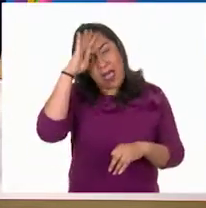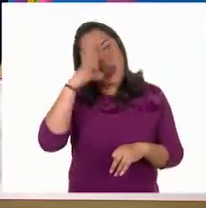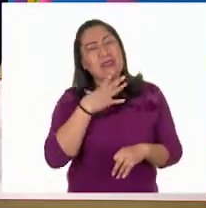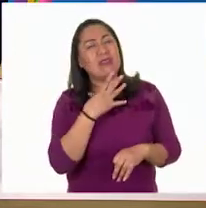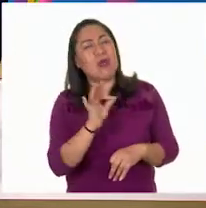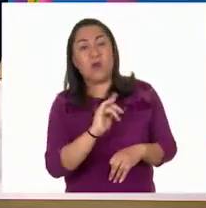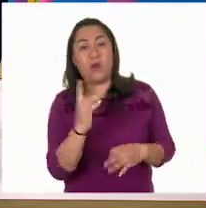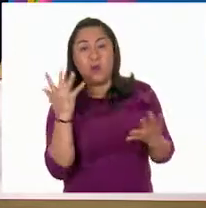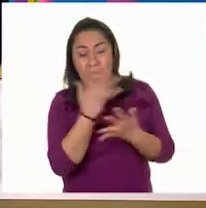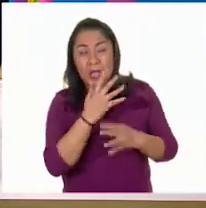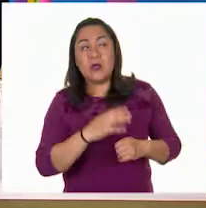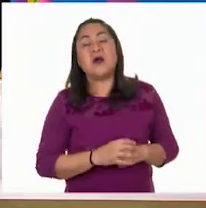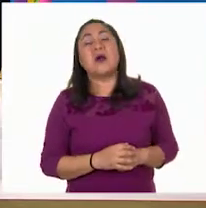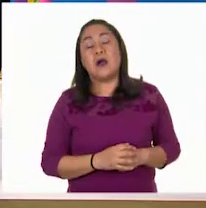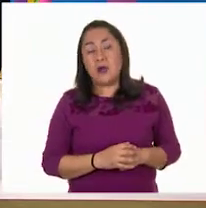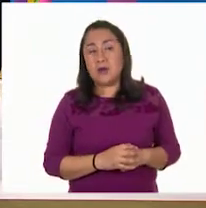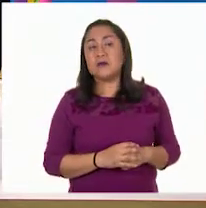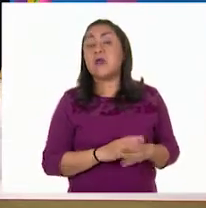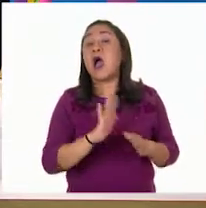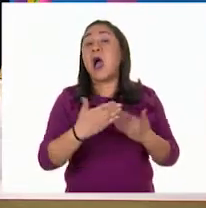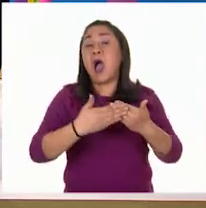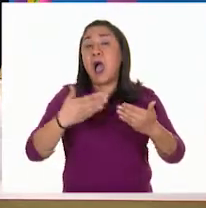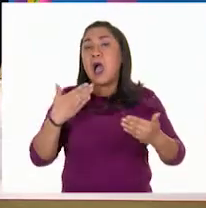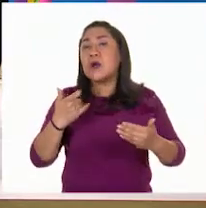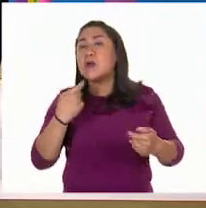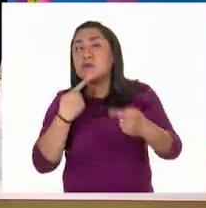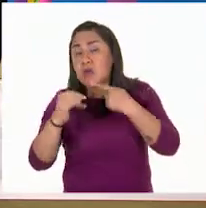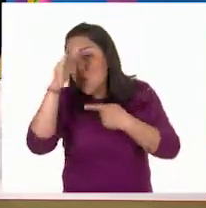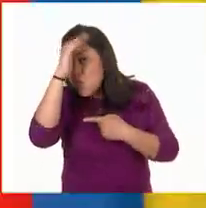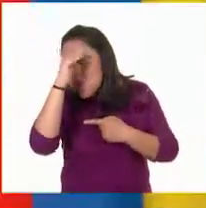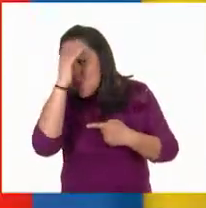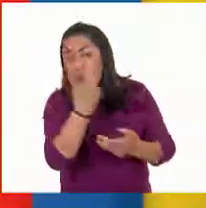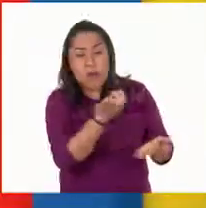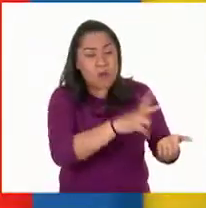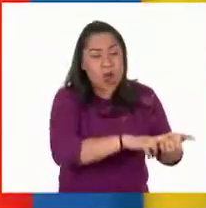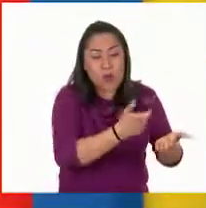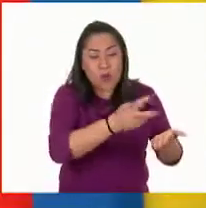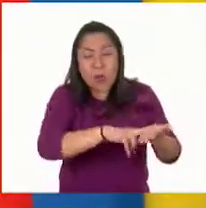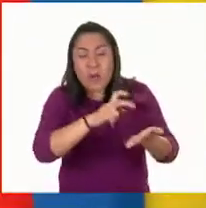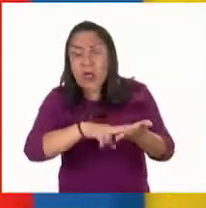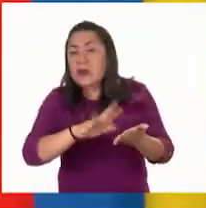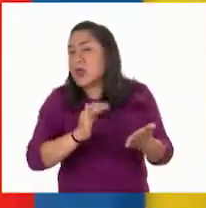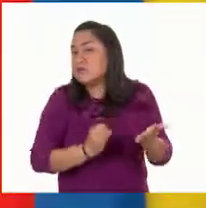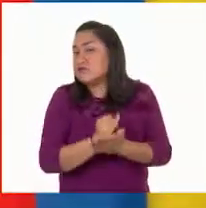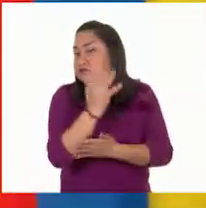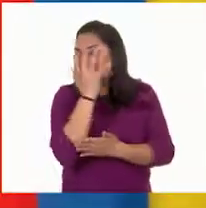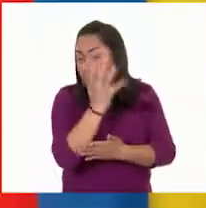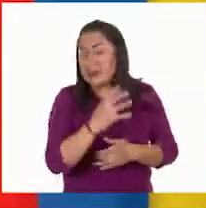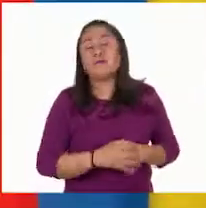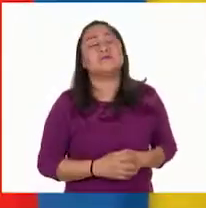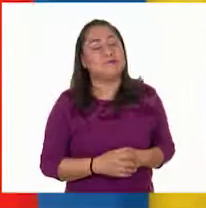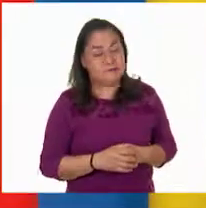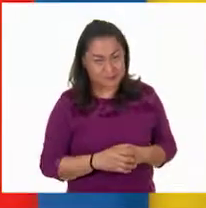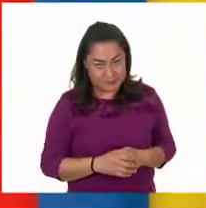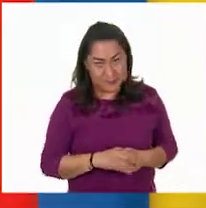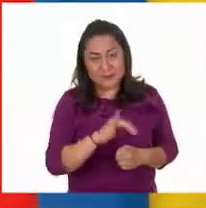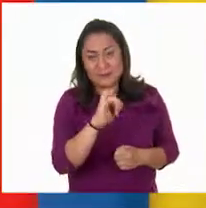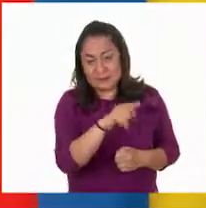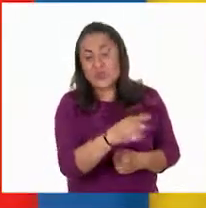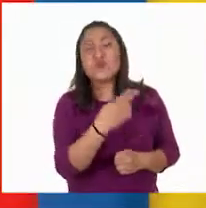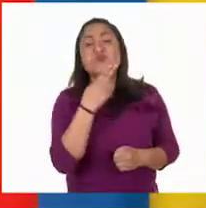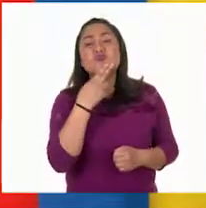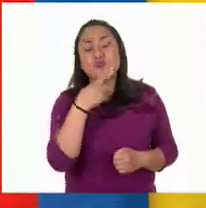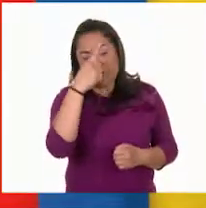usar dinero por acuerdos que se han hecho respecto a su valor? Así es, Larisa. Lo usamos para comerciar a